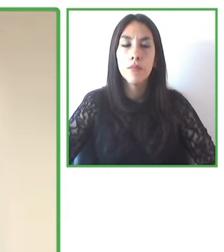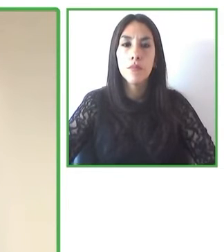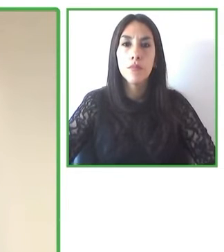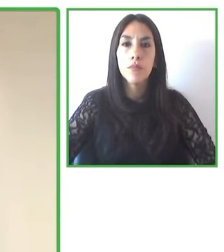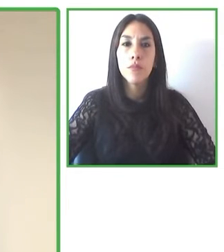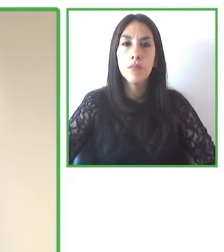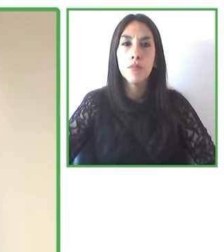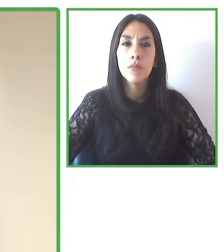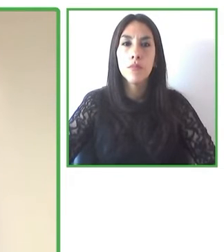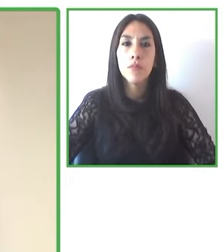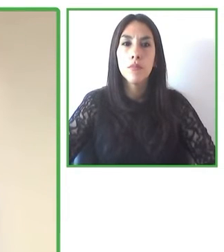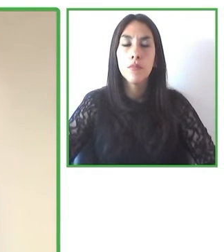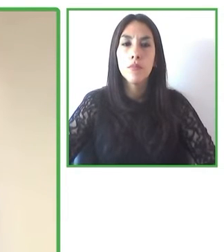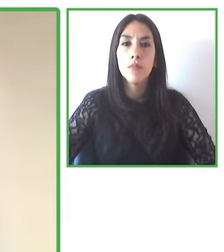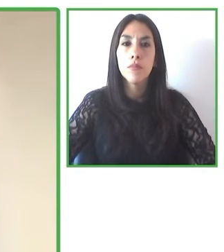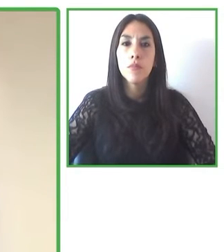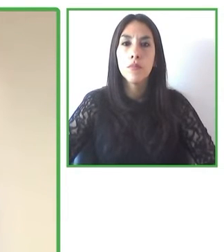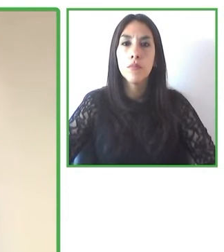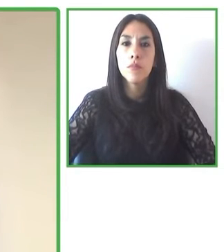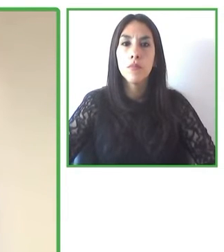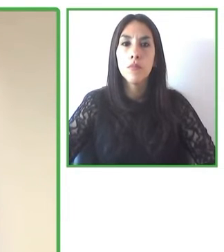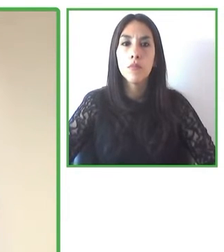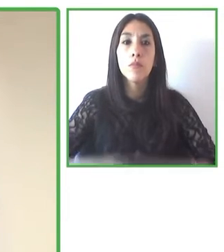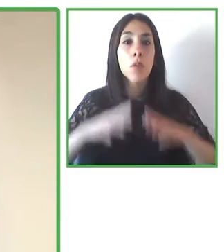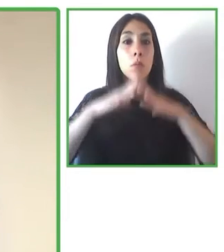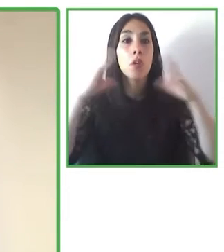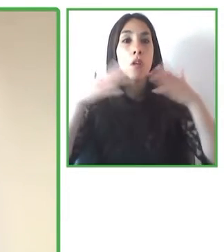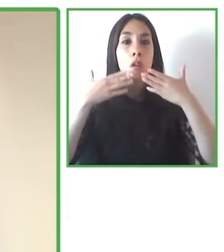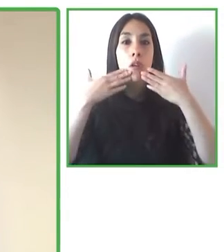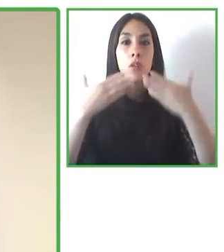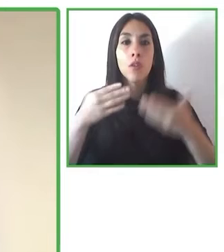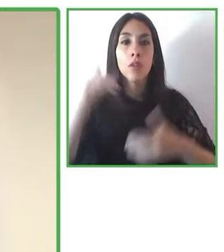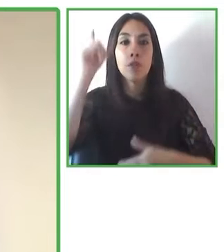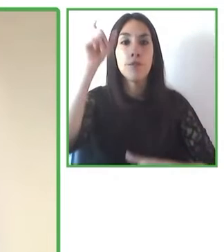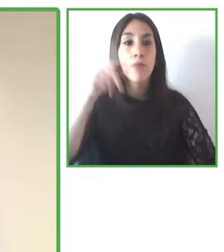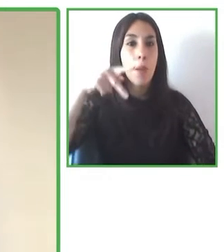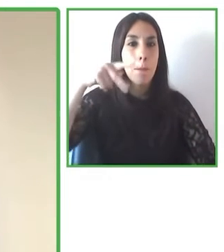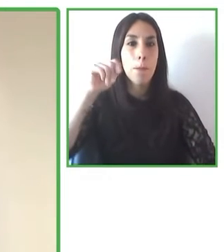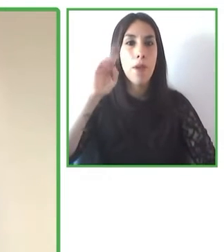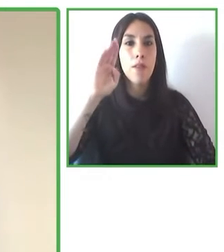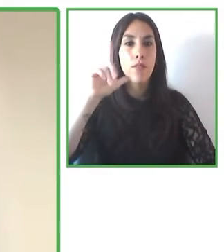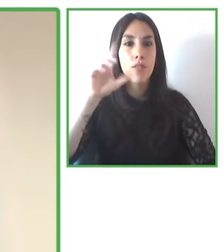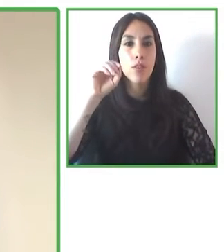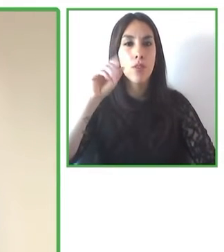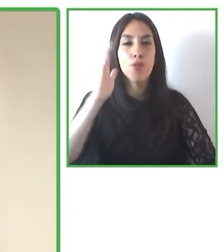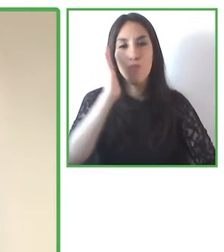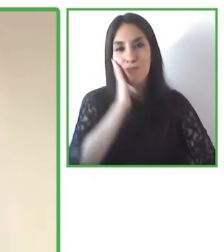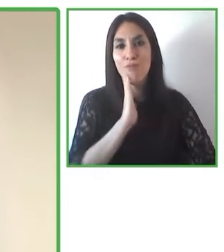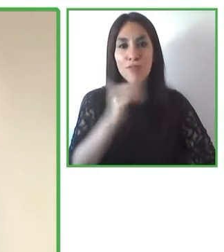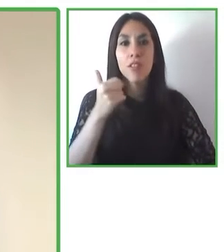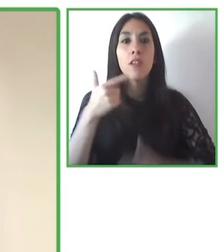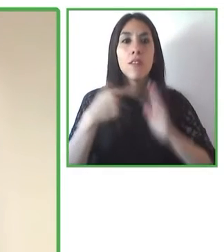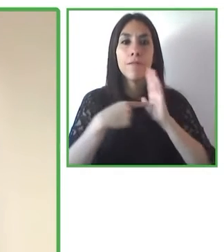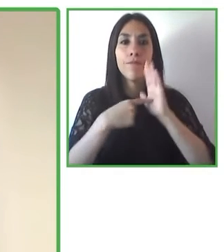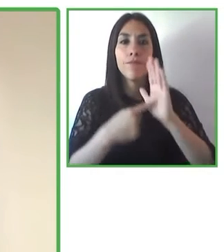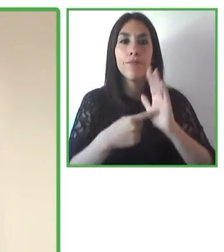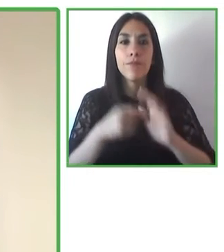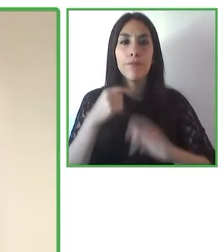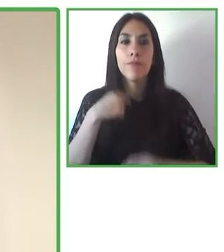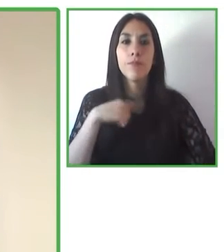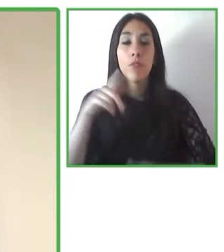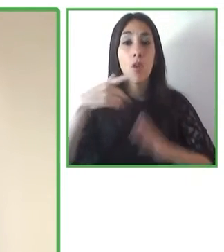Gracias a Pablo por su amable presentación y a Cero Project, una